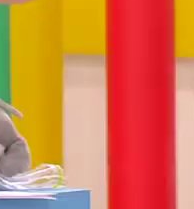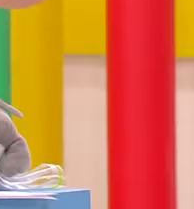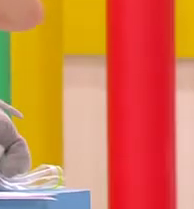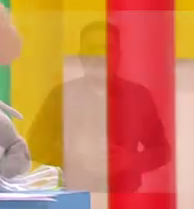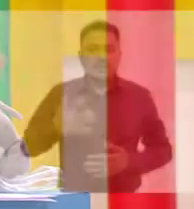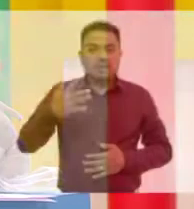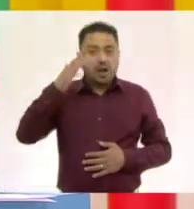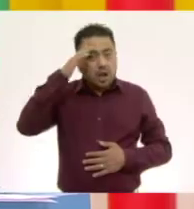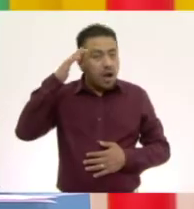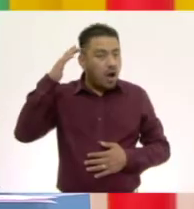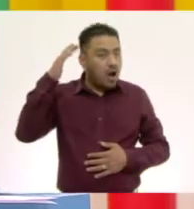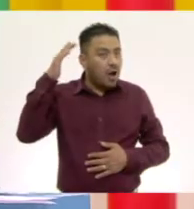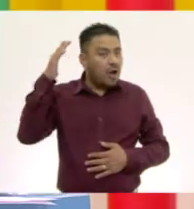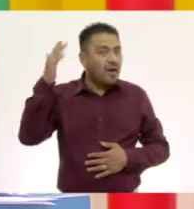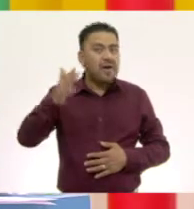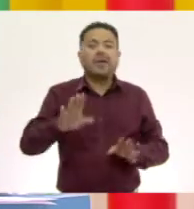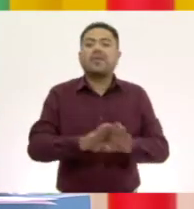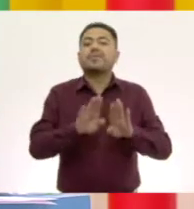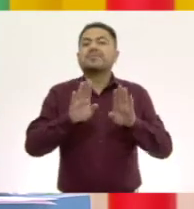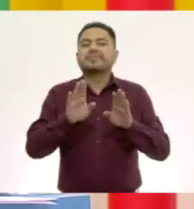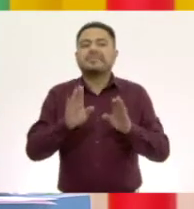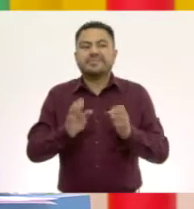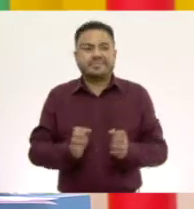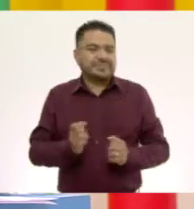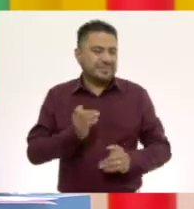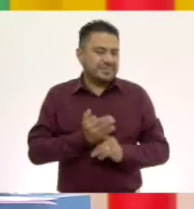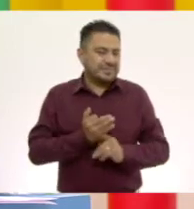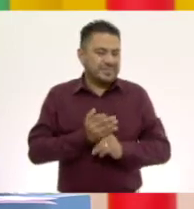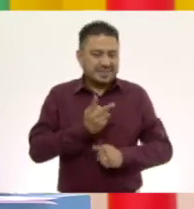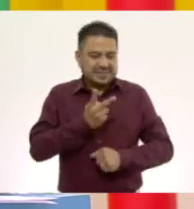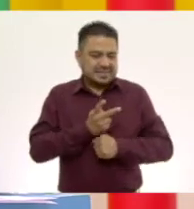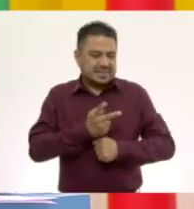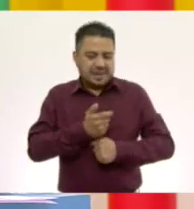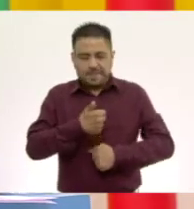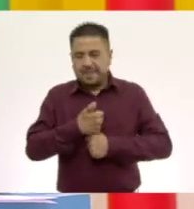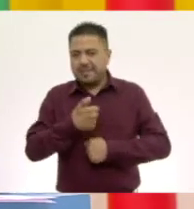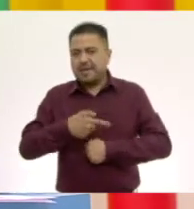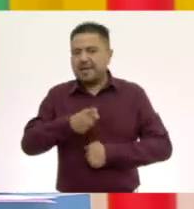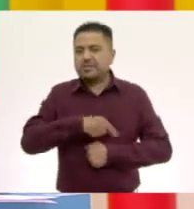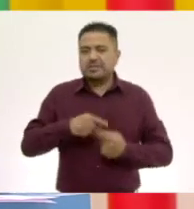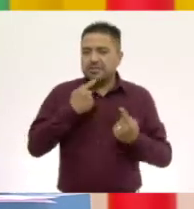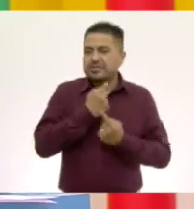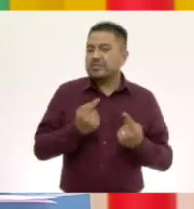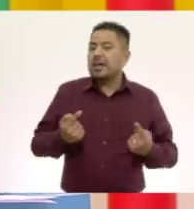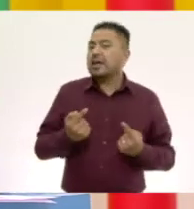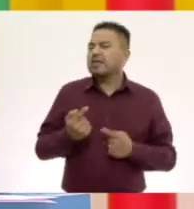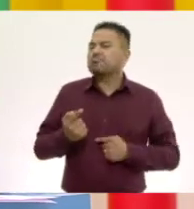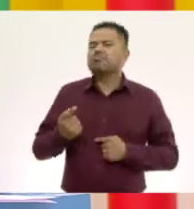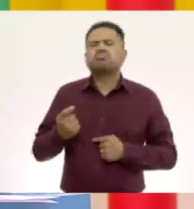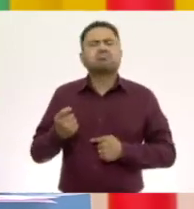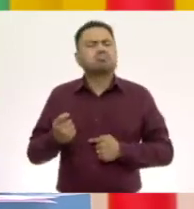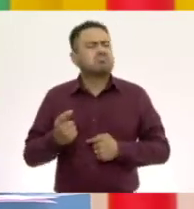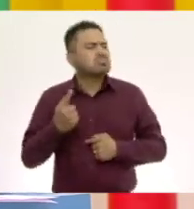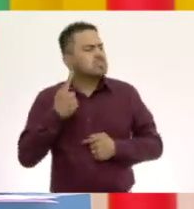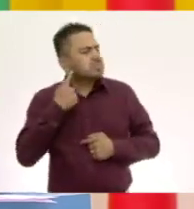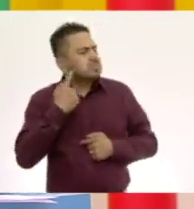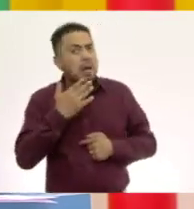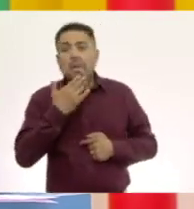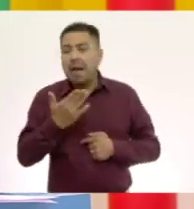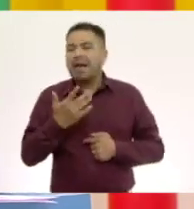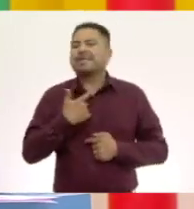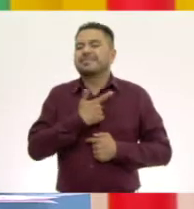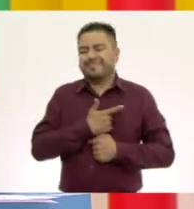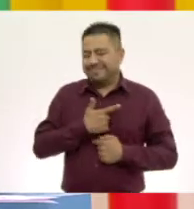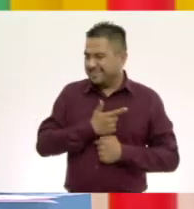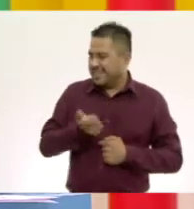¡Hola! ¿Cómo están, niñas y niños de segundo de primaria? ¿Qué? Muy bien, así